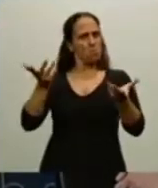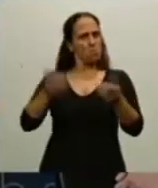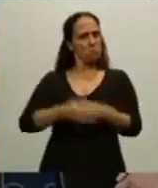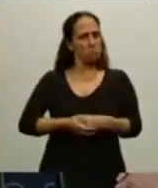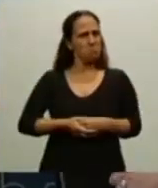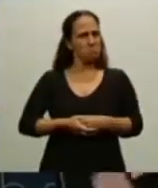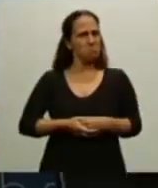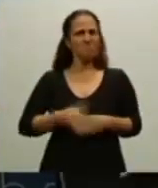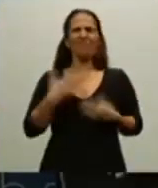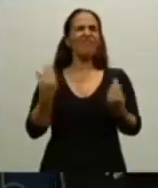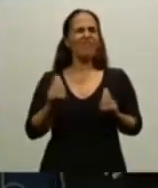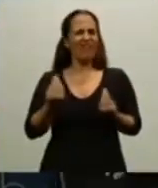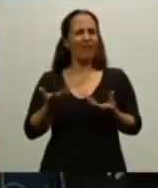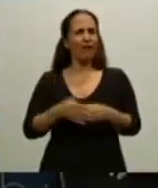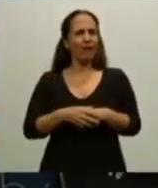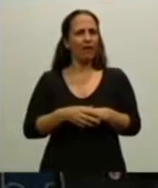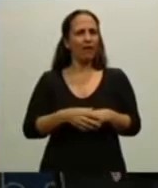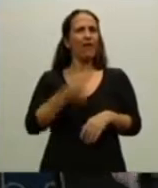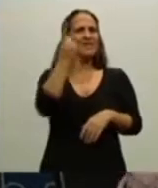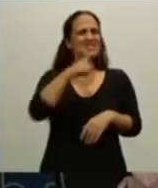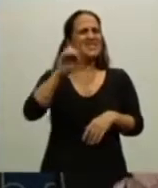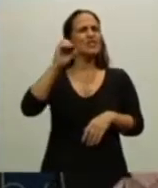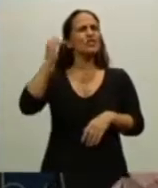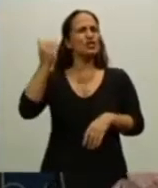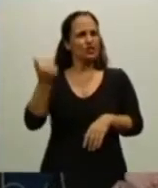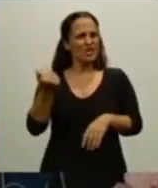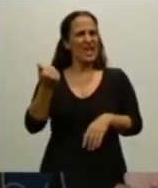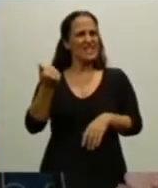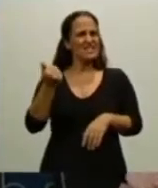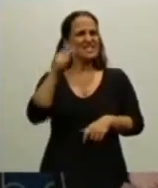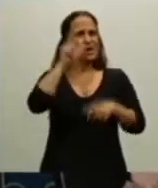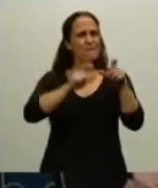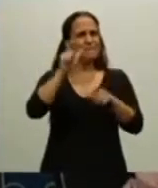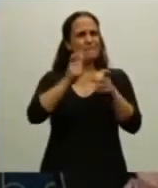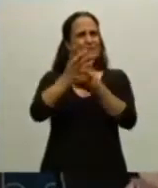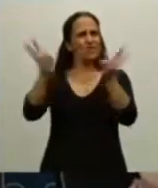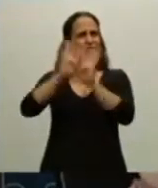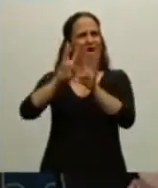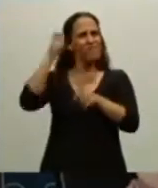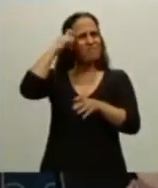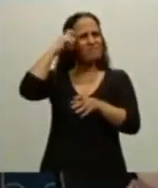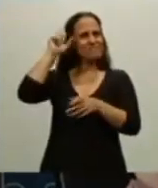Y fue el pronunciamiento de 106 parlamentarios británicos